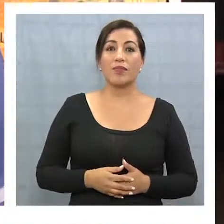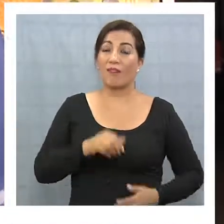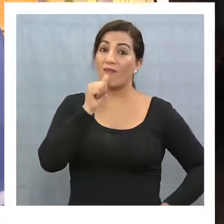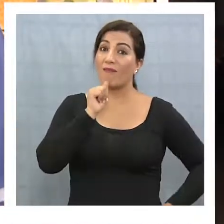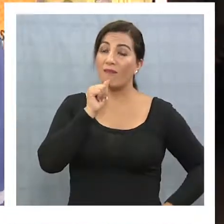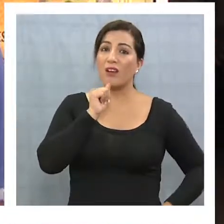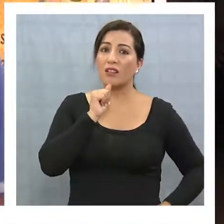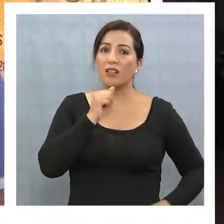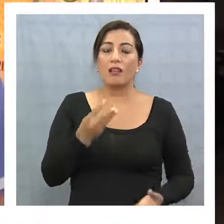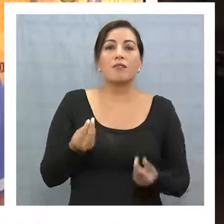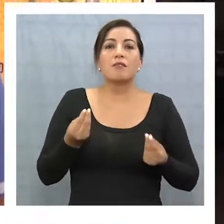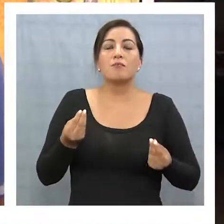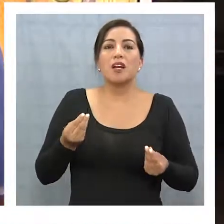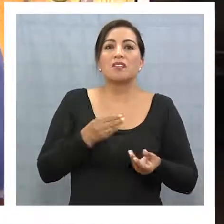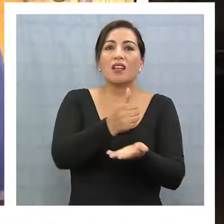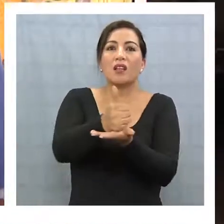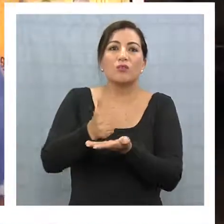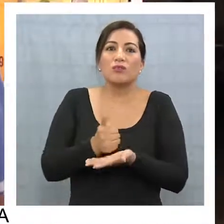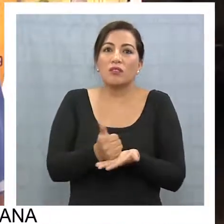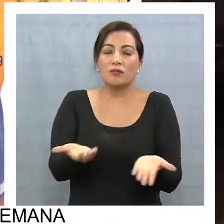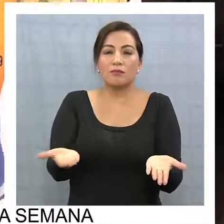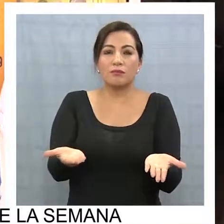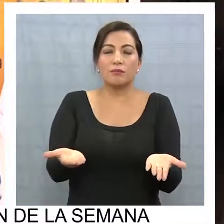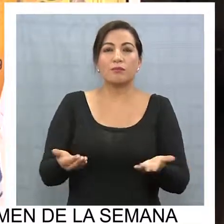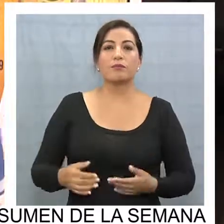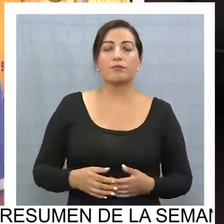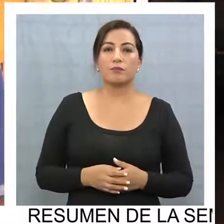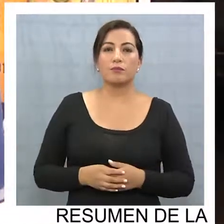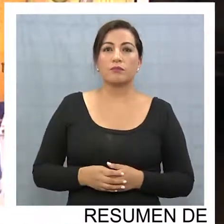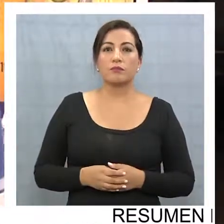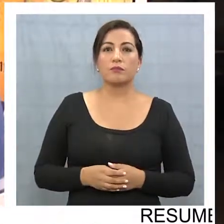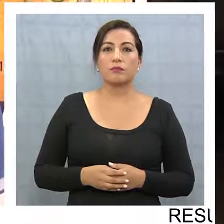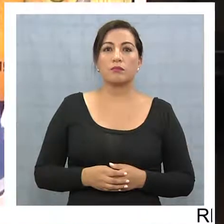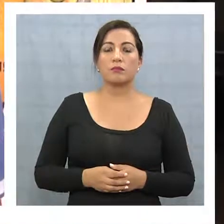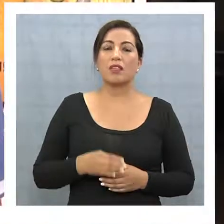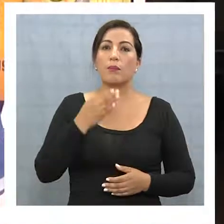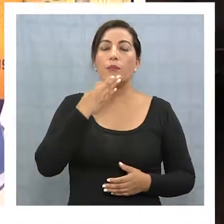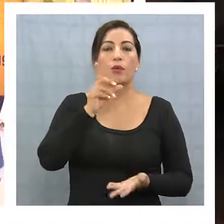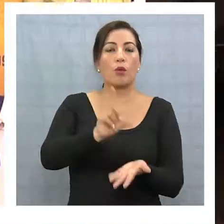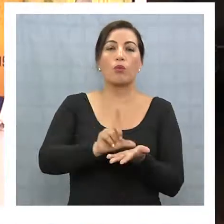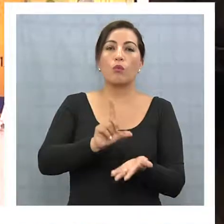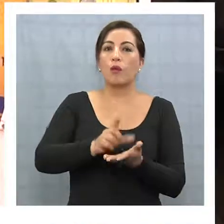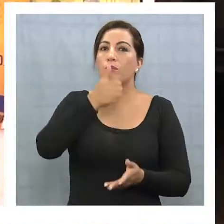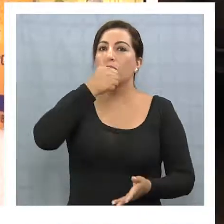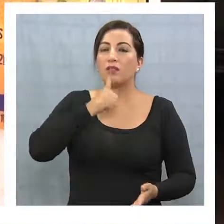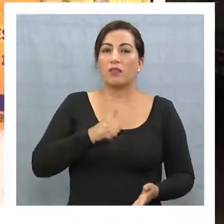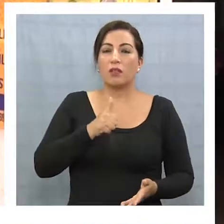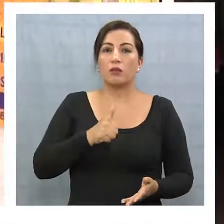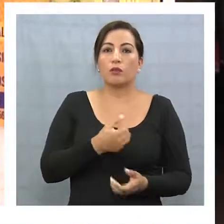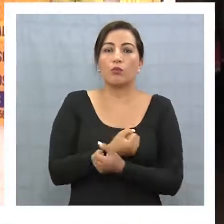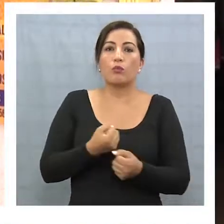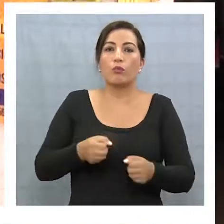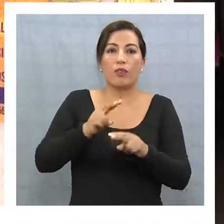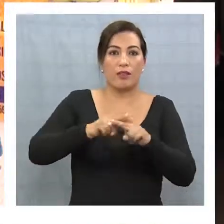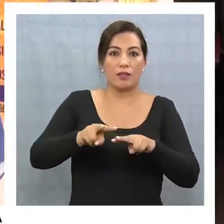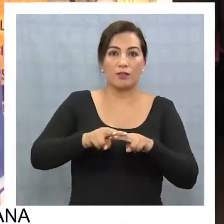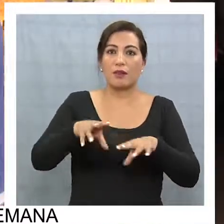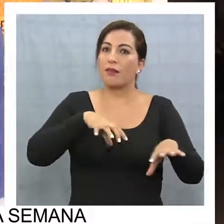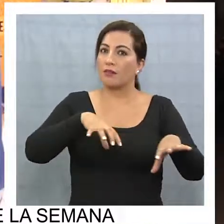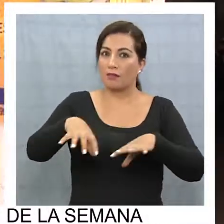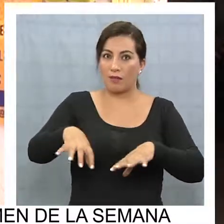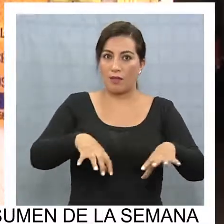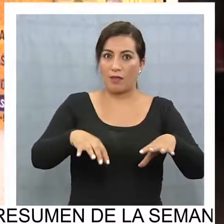eso, algo pasa entre las autoridades y estos privados que no somos capaces de formar un evento de esa